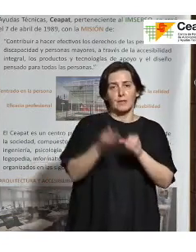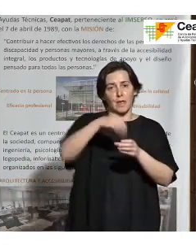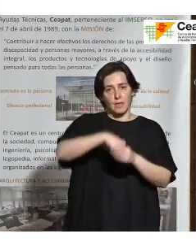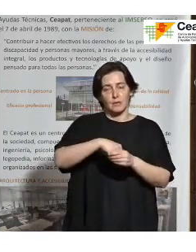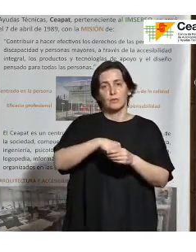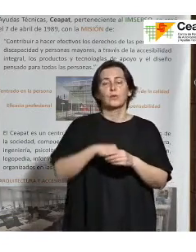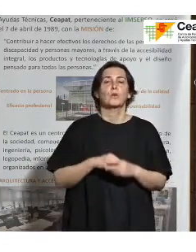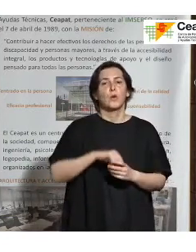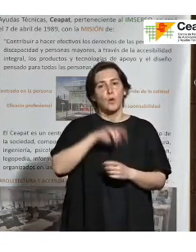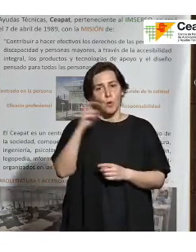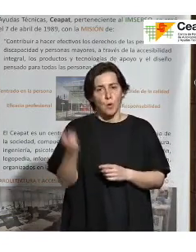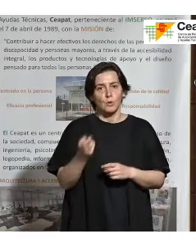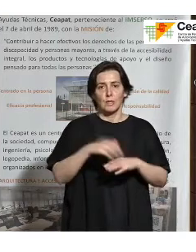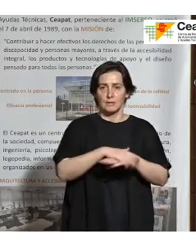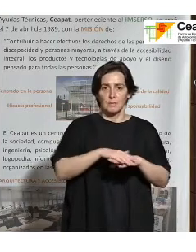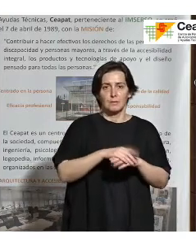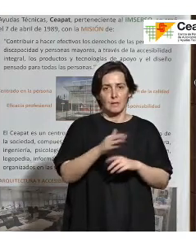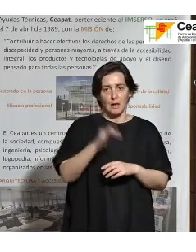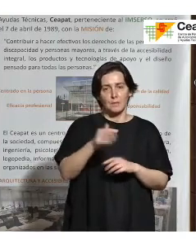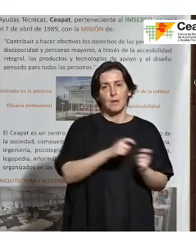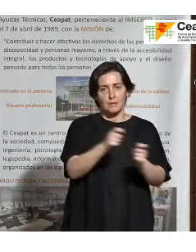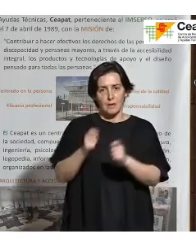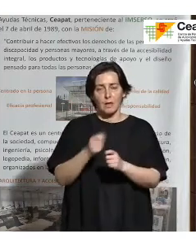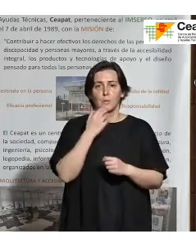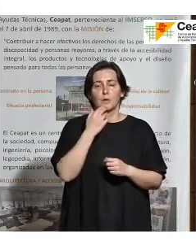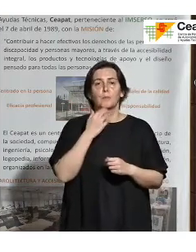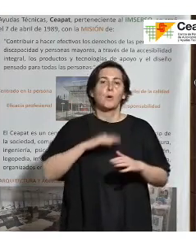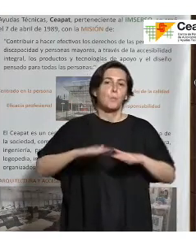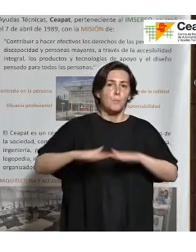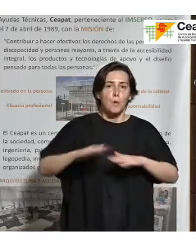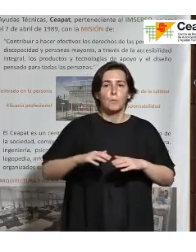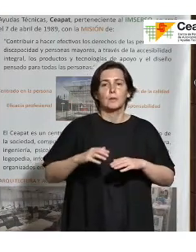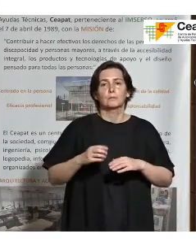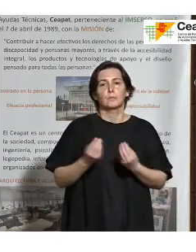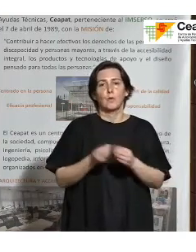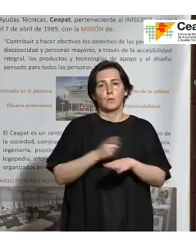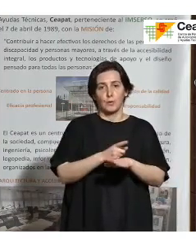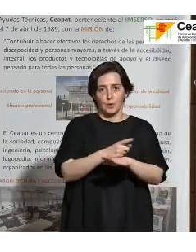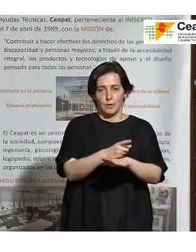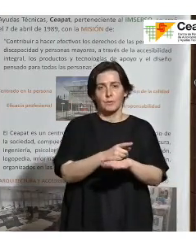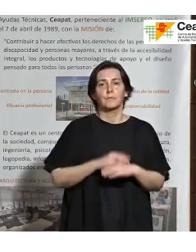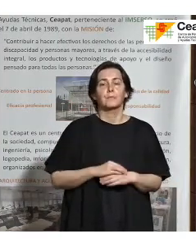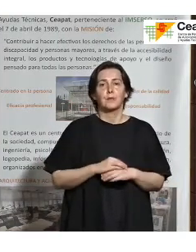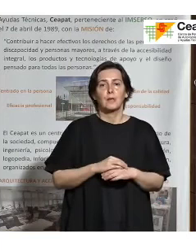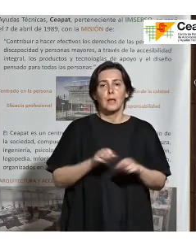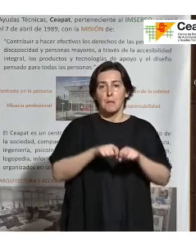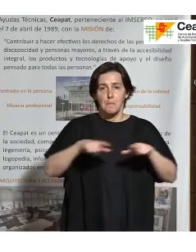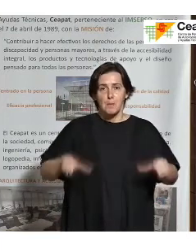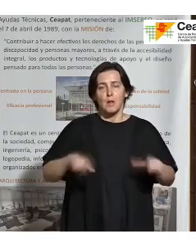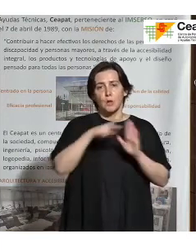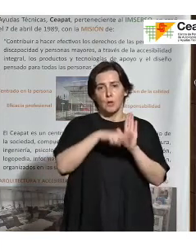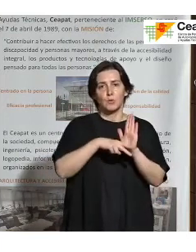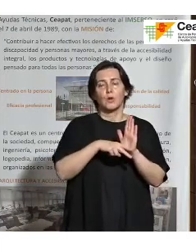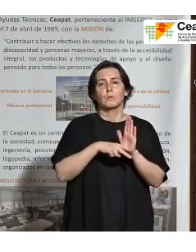adicionales a la básica, por ejemplo, teleasistencia móvil con geolocalización. Se enmarca dentro de las normas